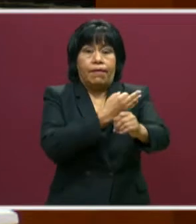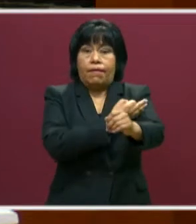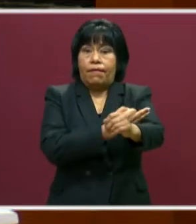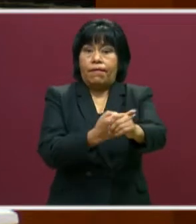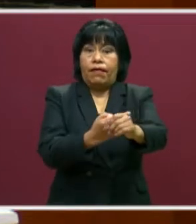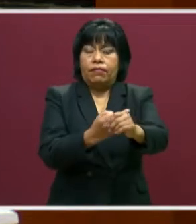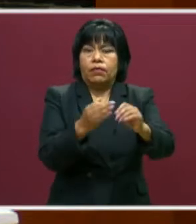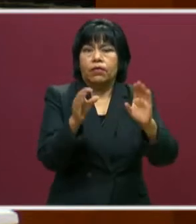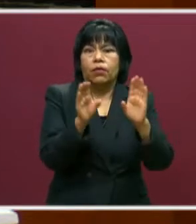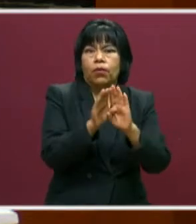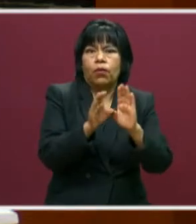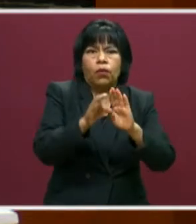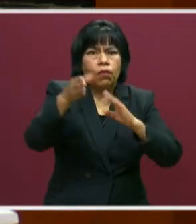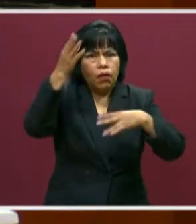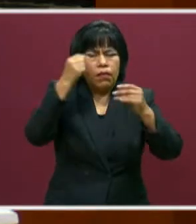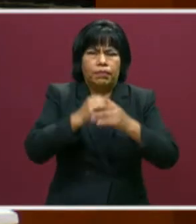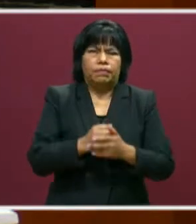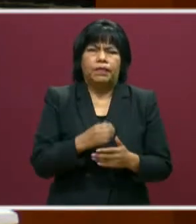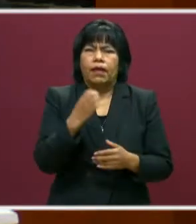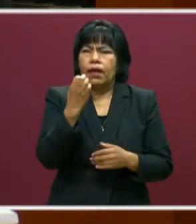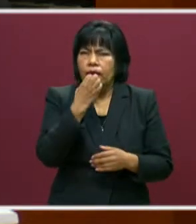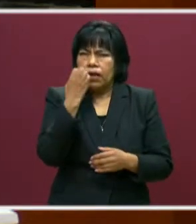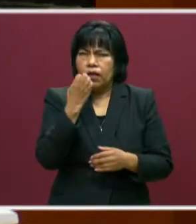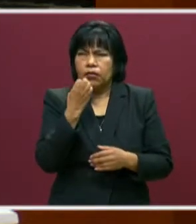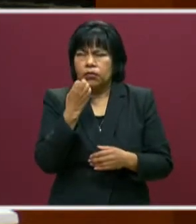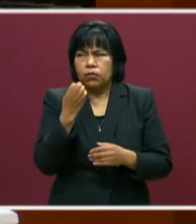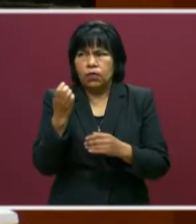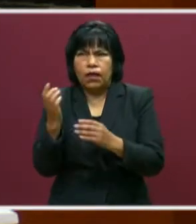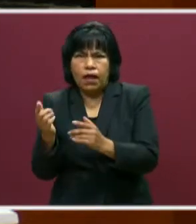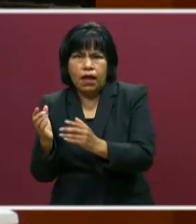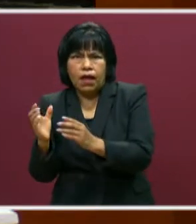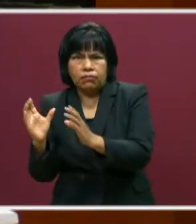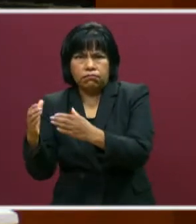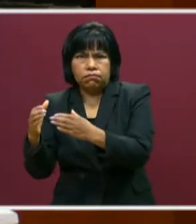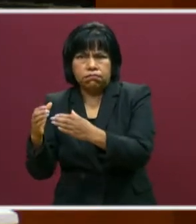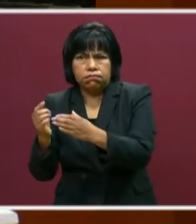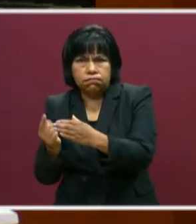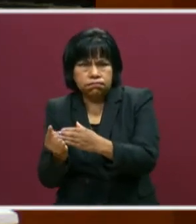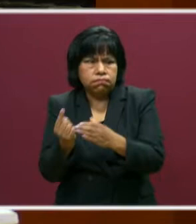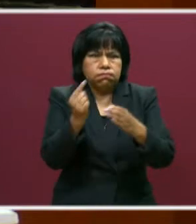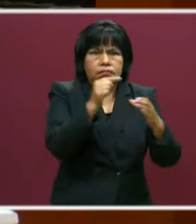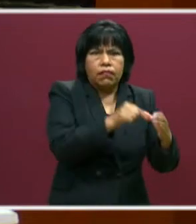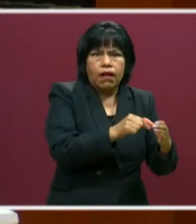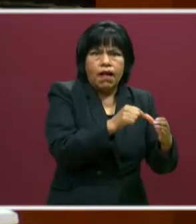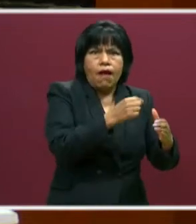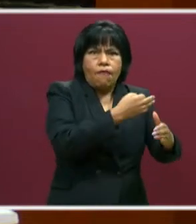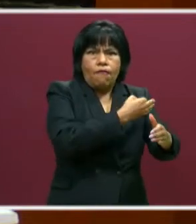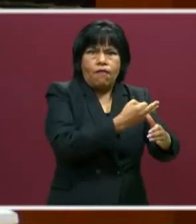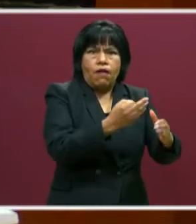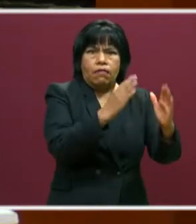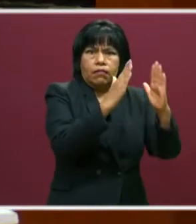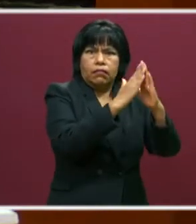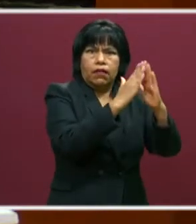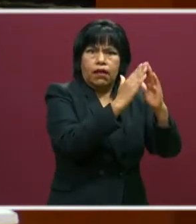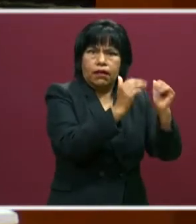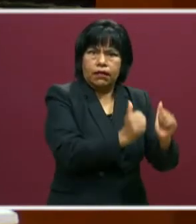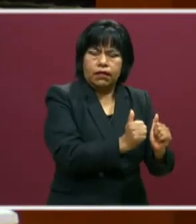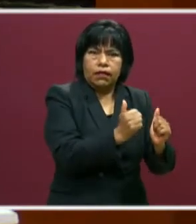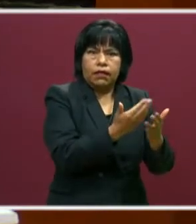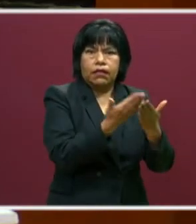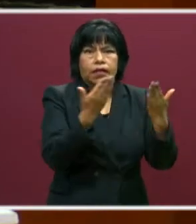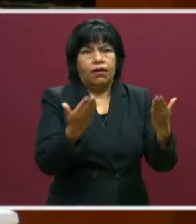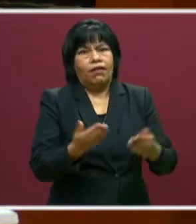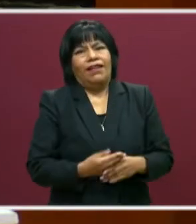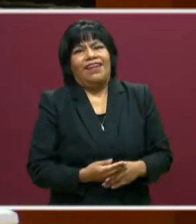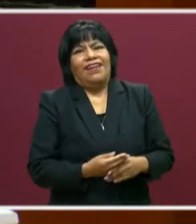Diríamos que la escuela entró a la familia y ahora se trata de permitir que la familia